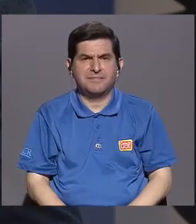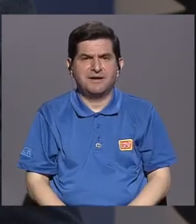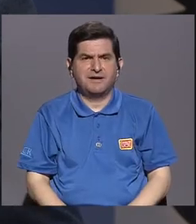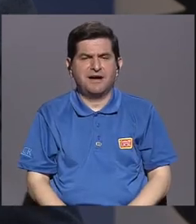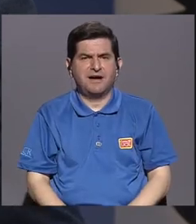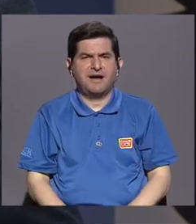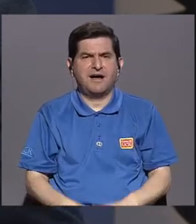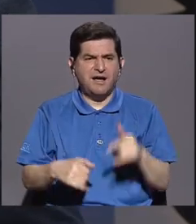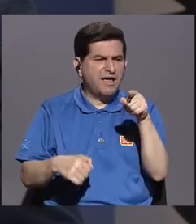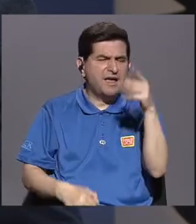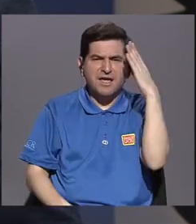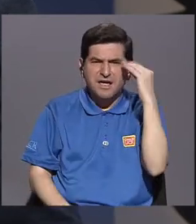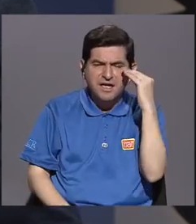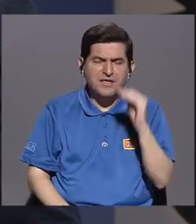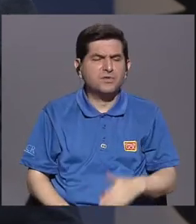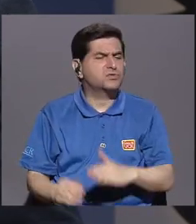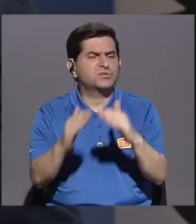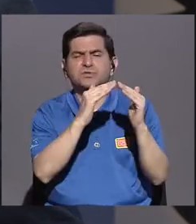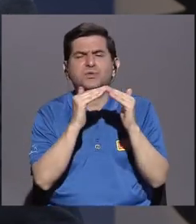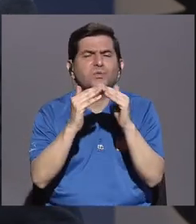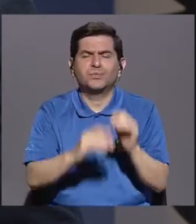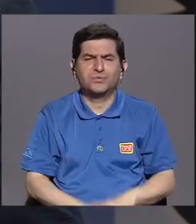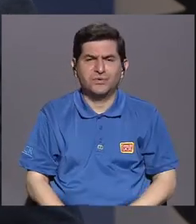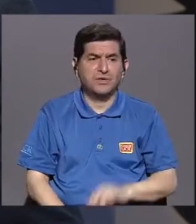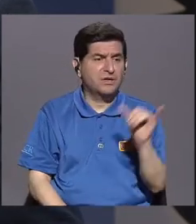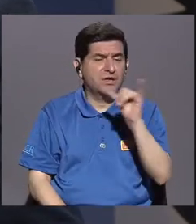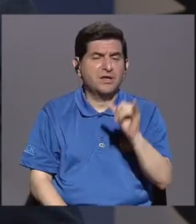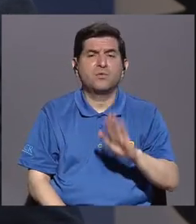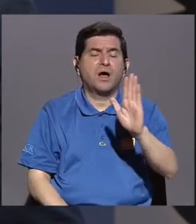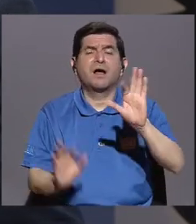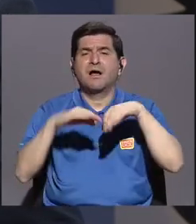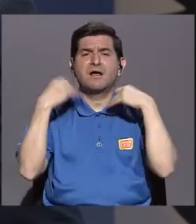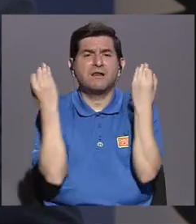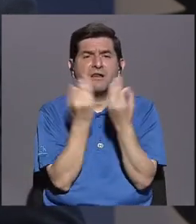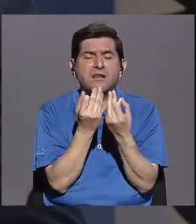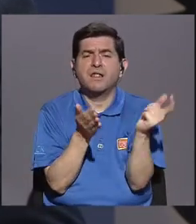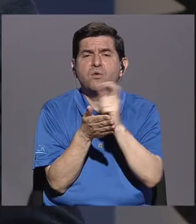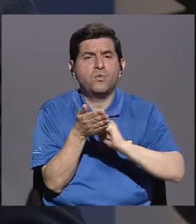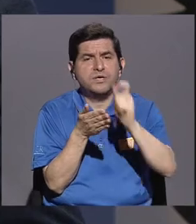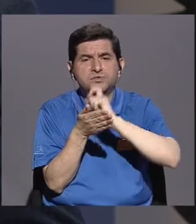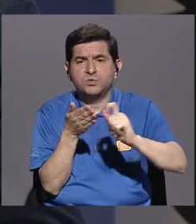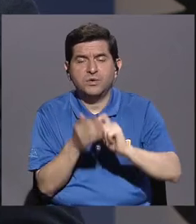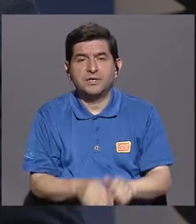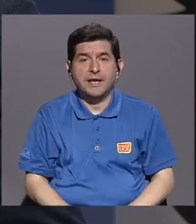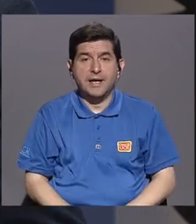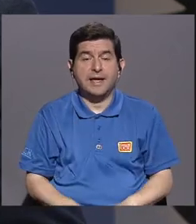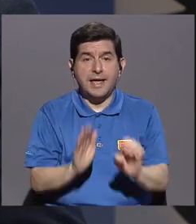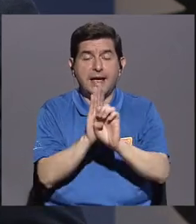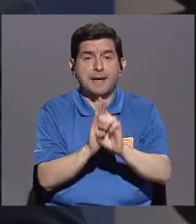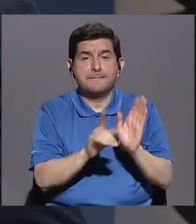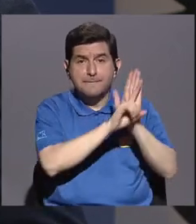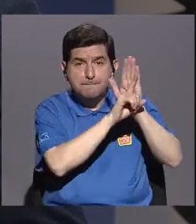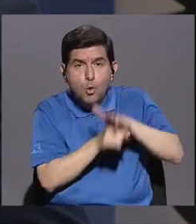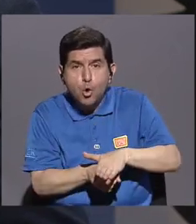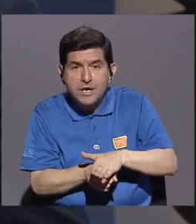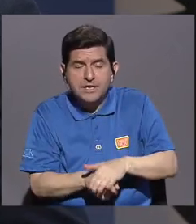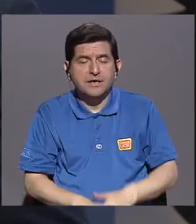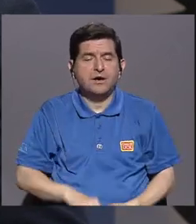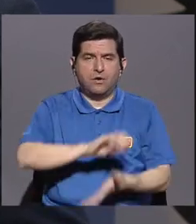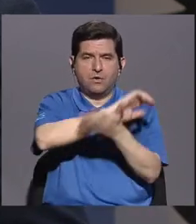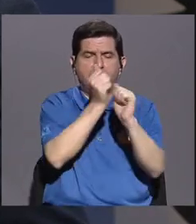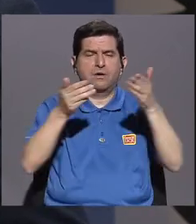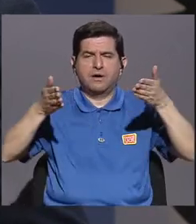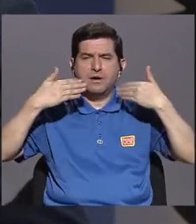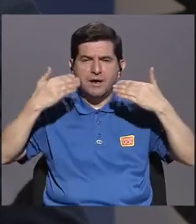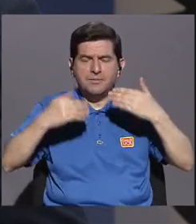qué es lo que están viviendo ellos en sus comunidades, en sus familias, en sus escuelas, temas como el bullying, por ejemplo, como el cambio climático, cómo